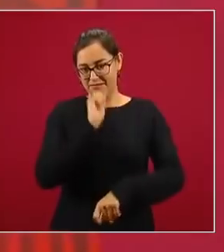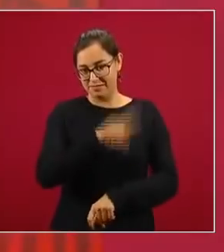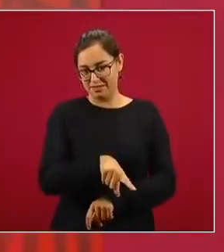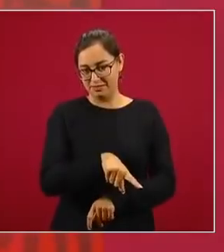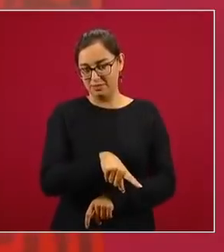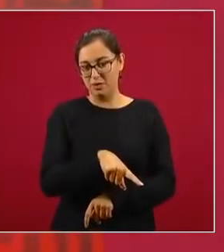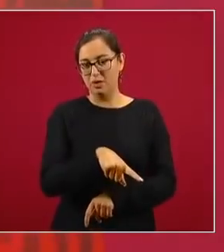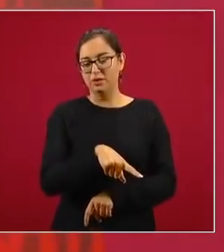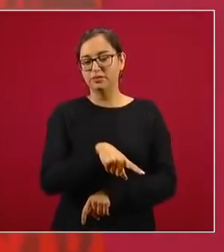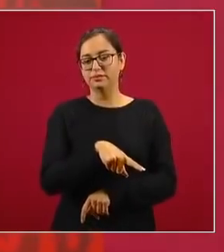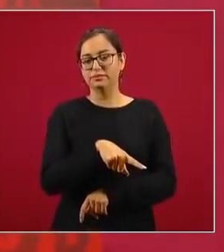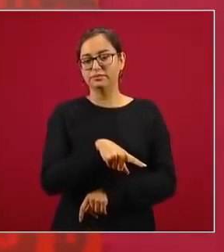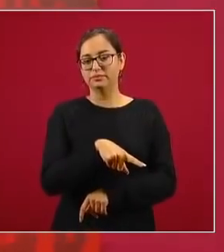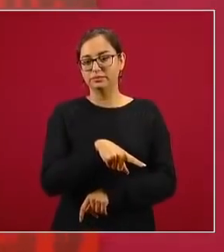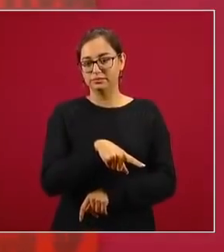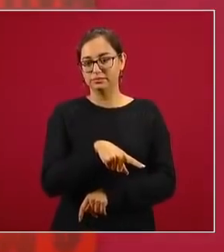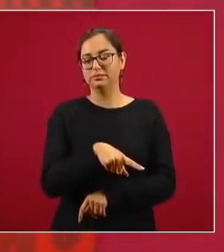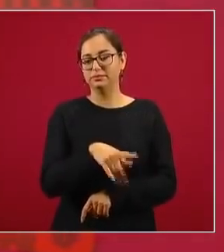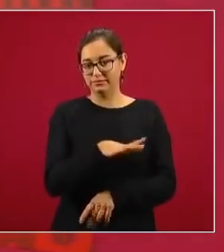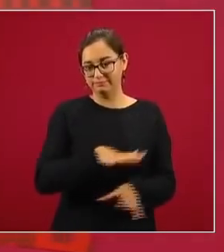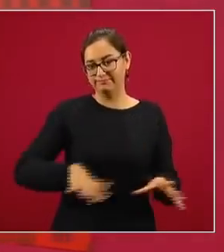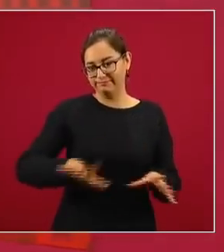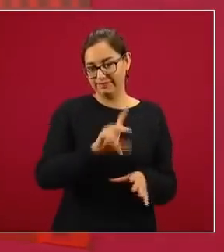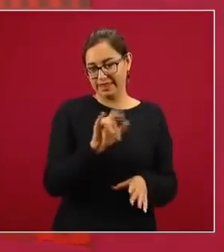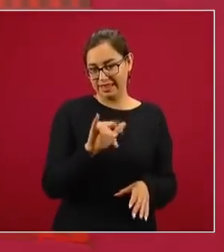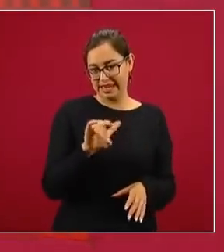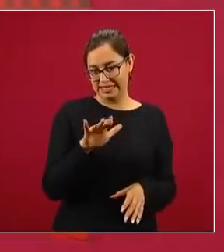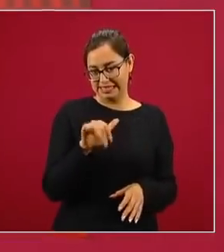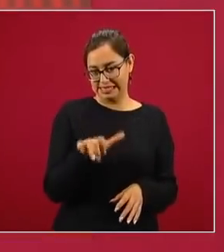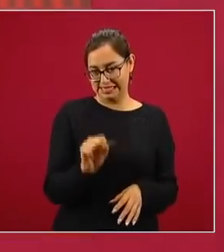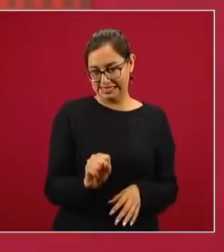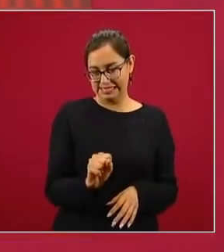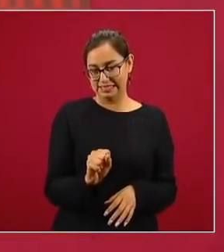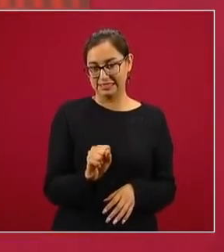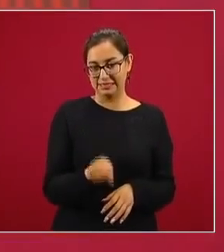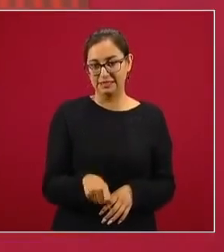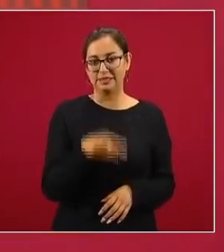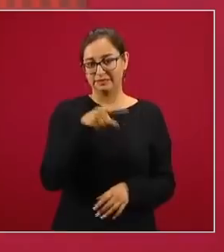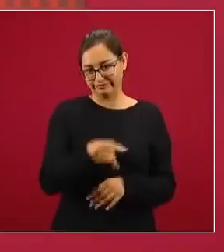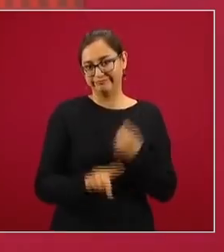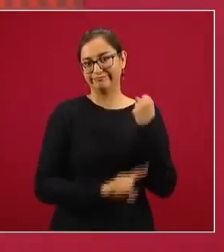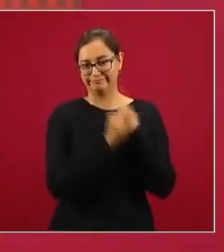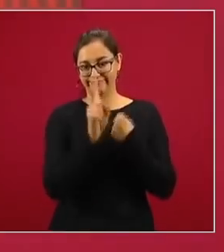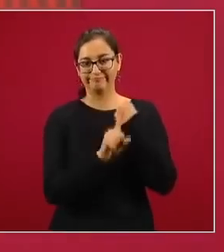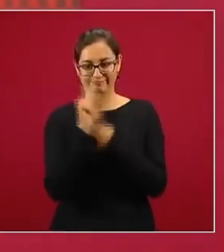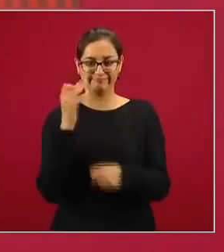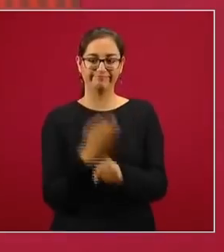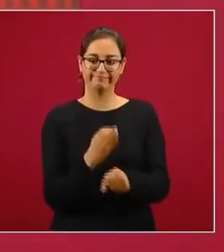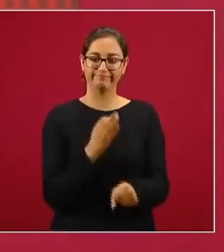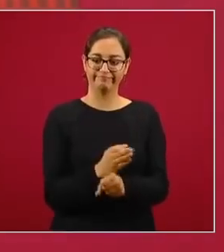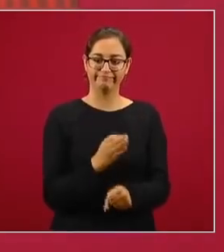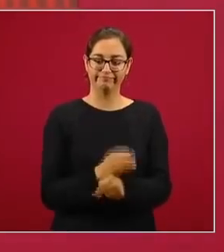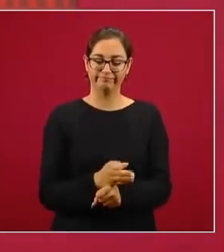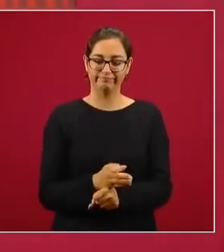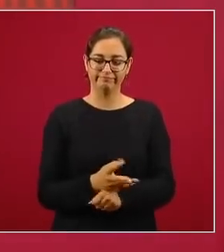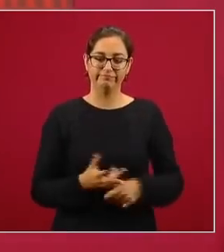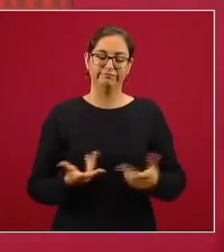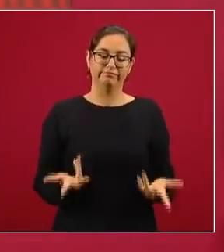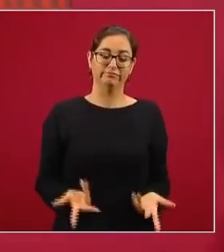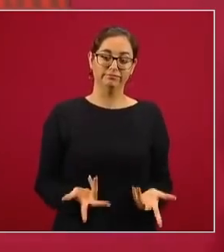delicias, donde está el conflicto. Desde luego